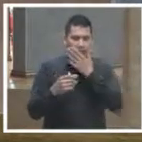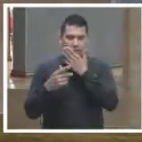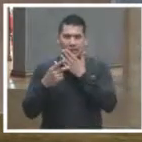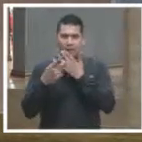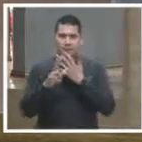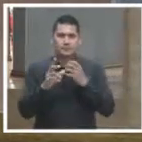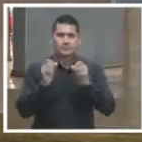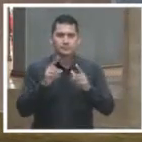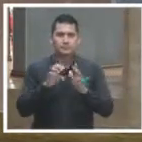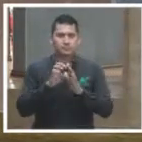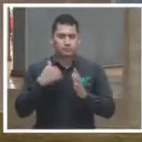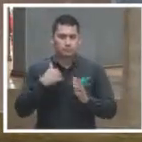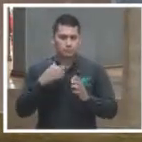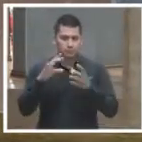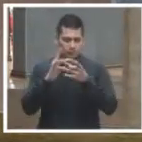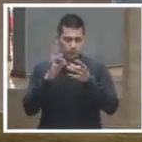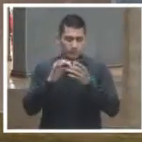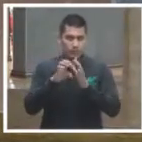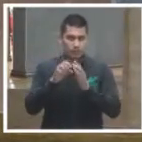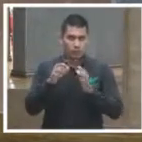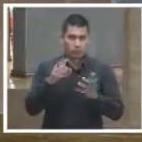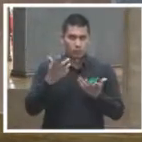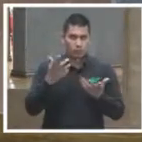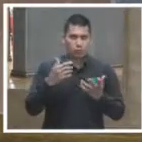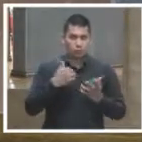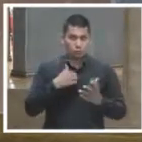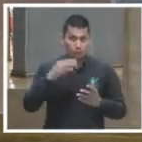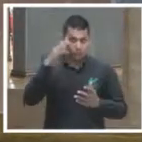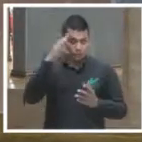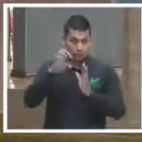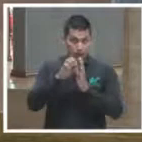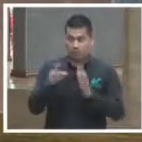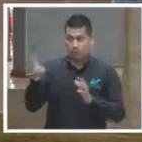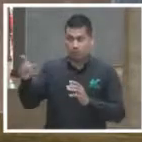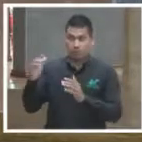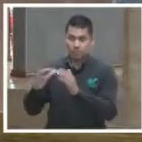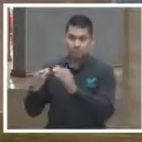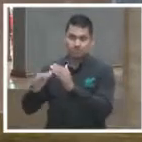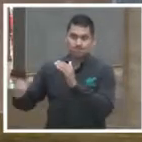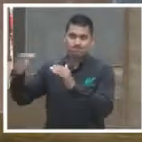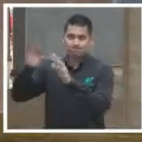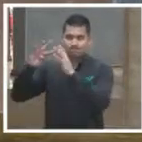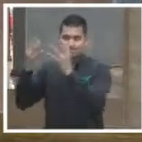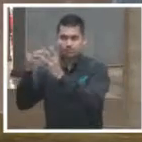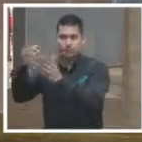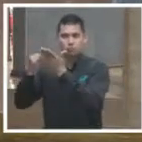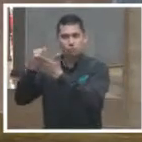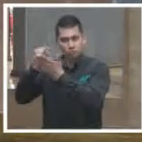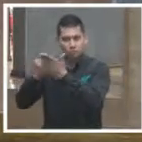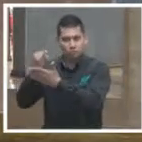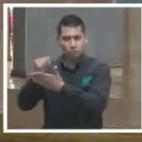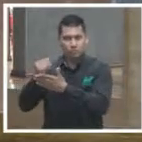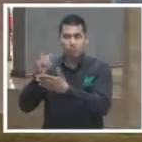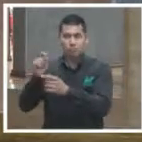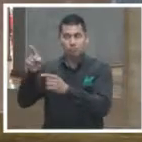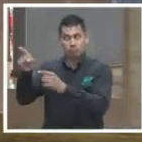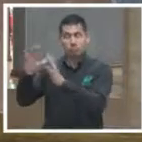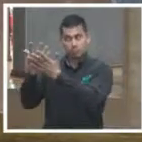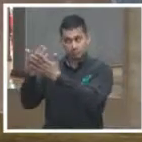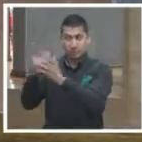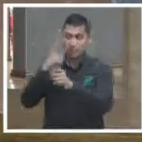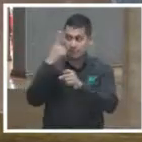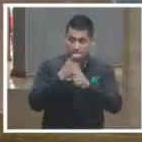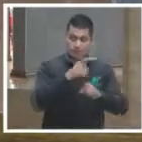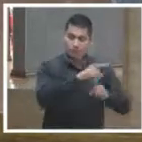se piense que estoy diciendo que los tribunales tienen que tomar decisiones conforme a lo que la sociedad espera